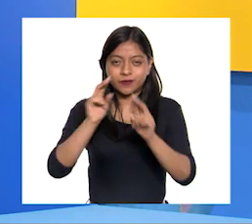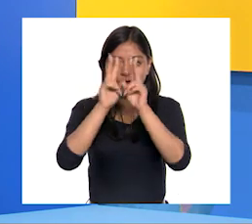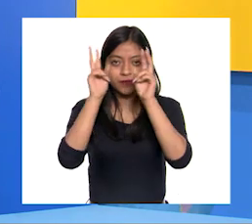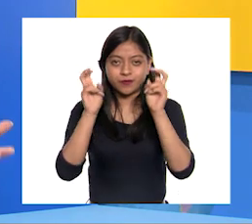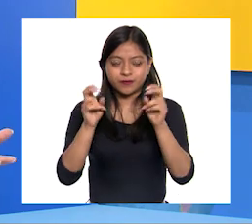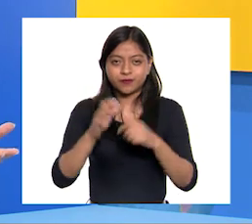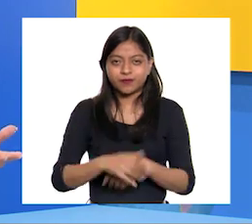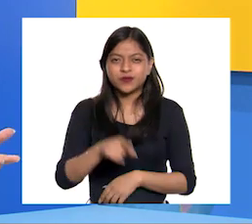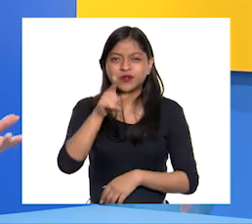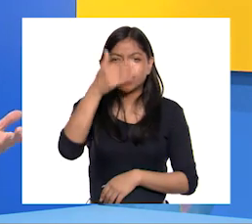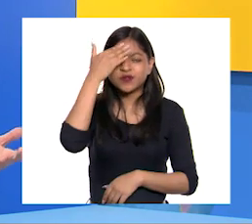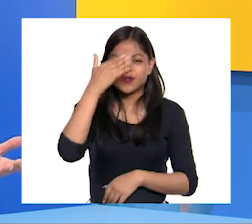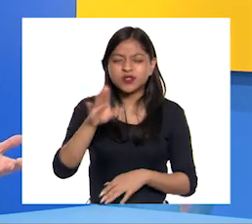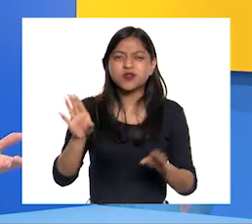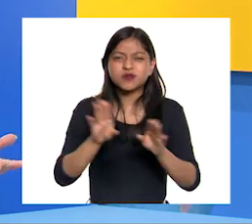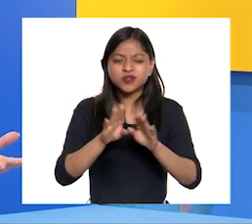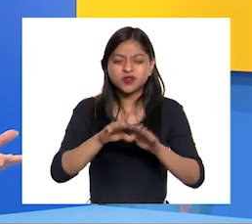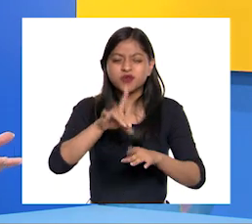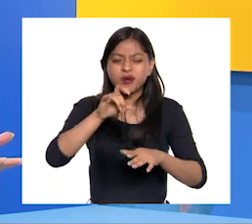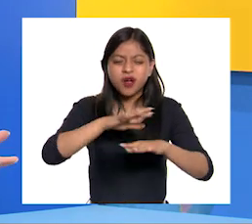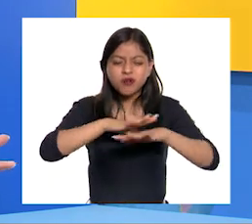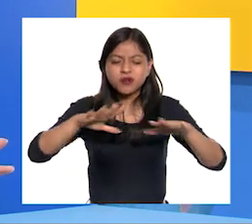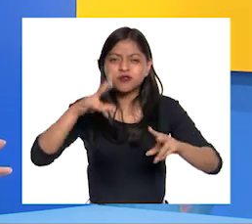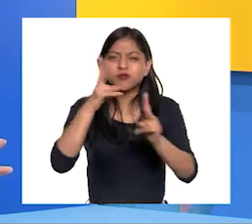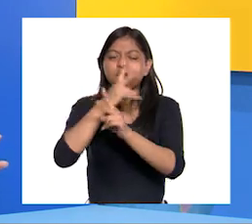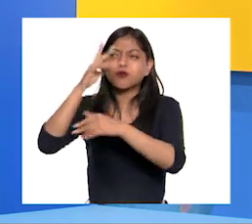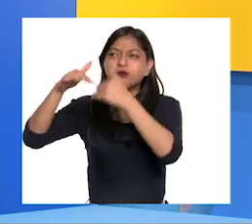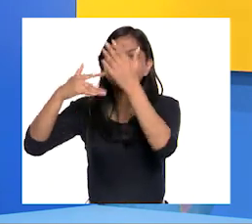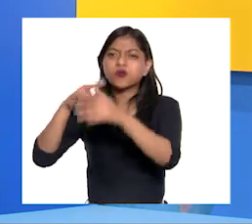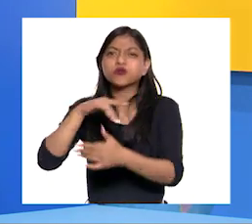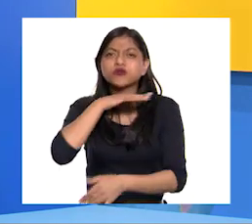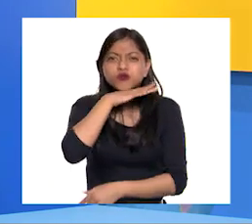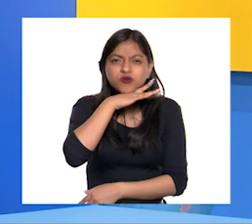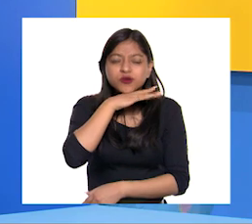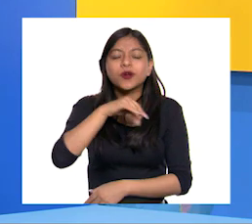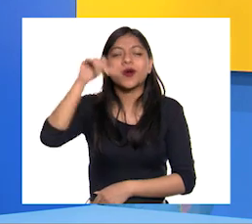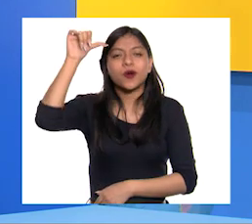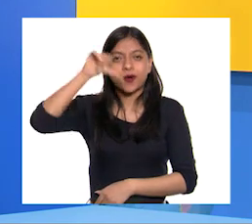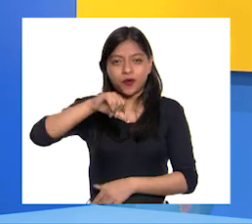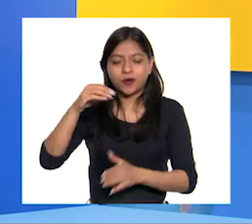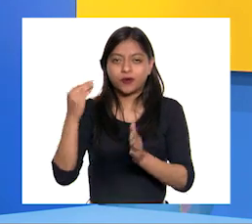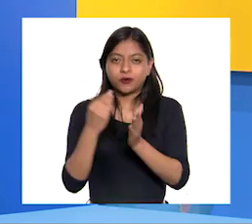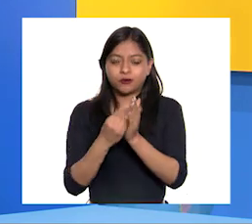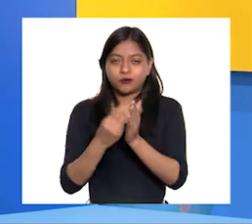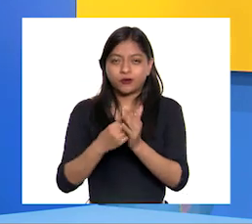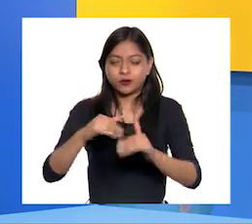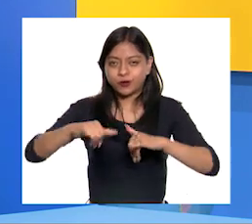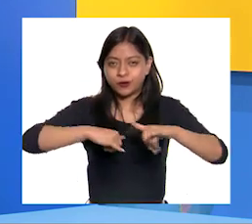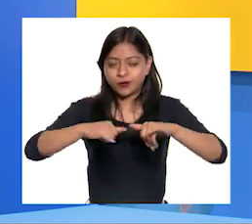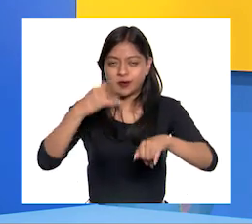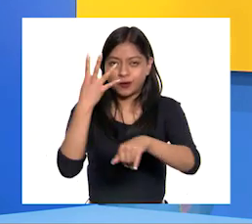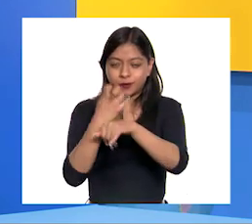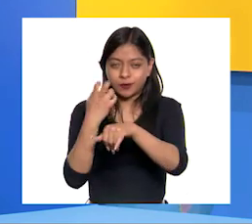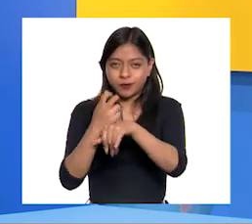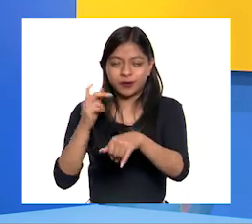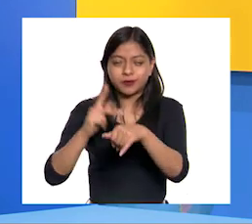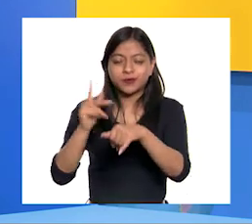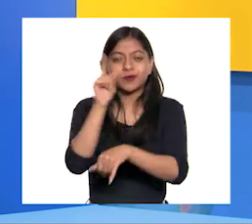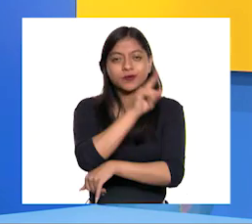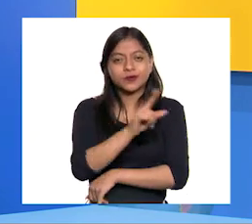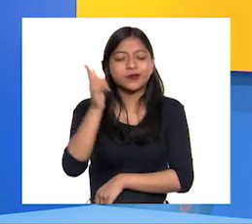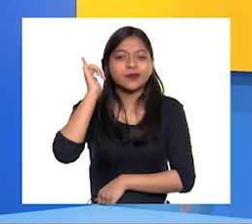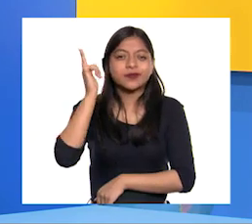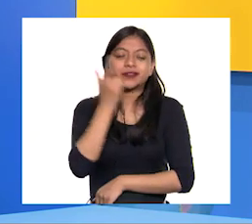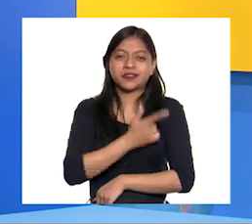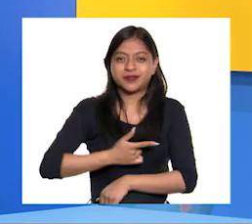¿Sabes qué contamina el agua, suelo y aire? De geografía de cuarto grado Espero lo hayan disfrutado tanto